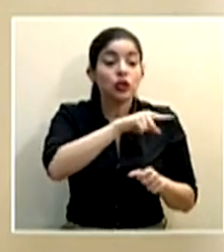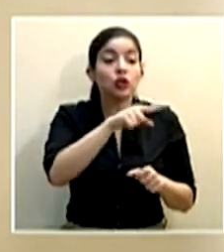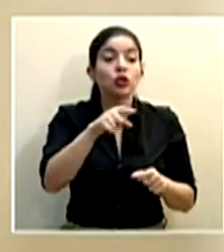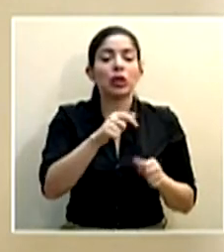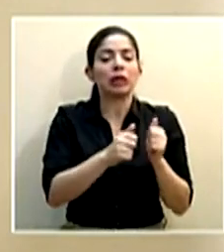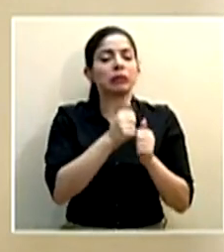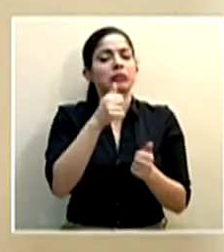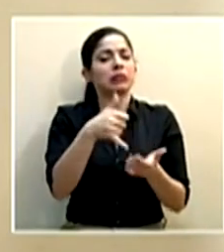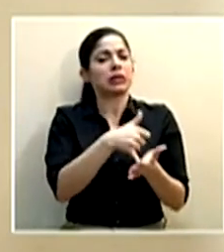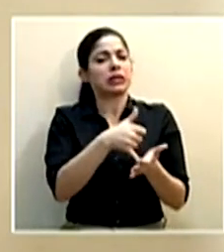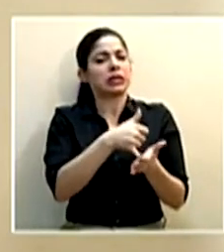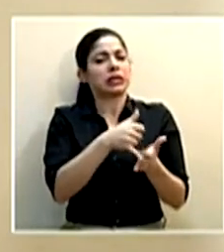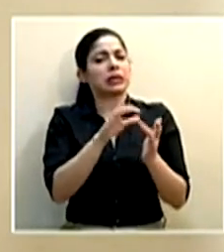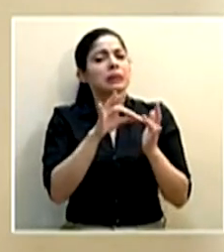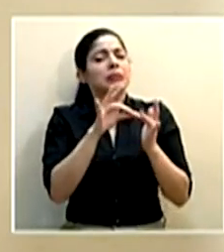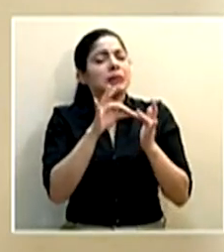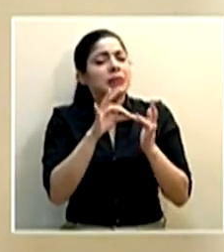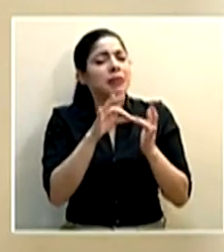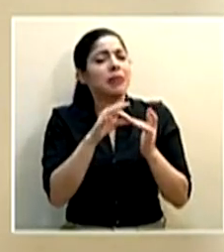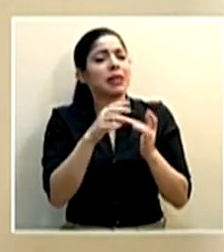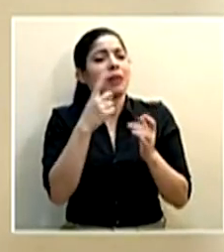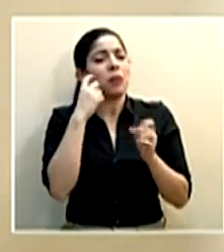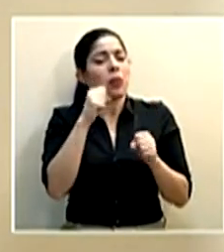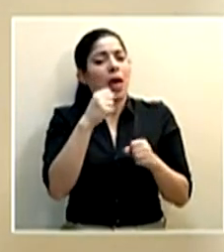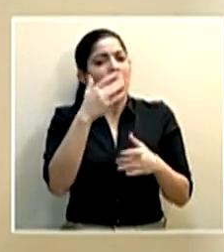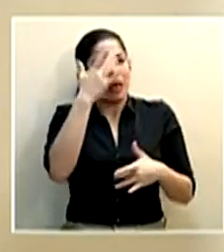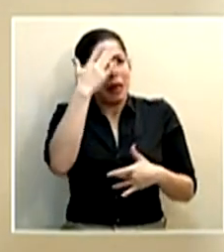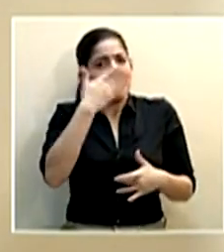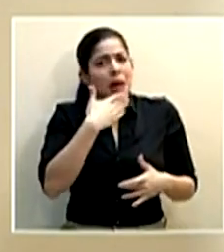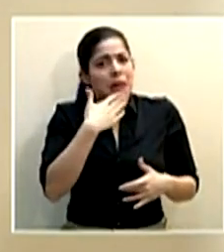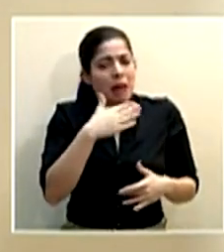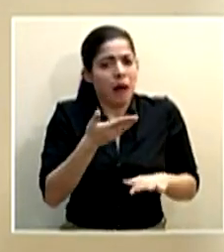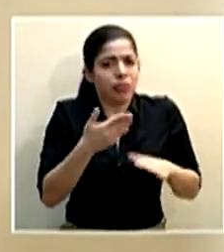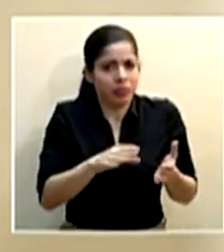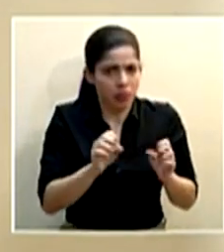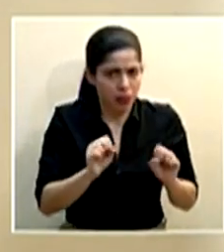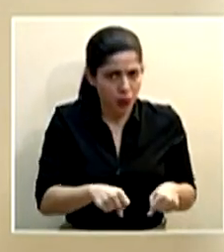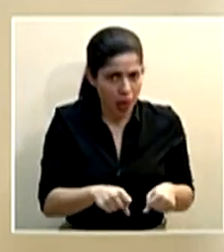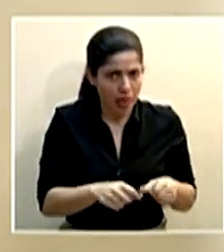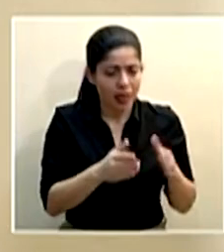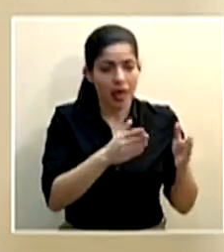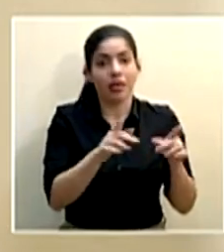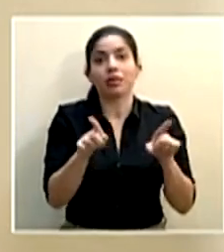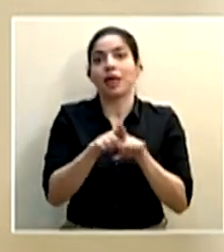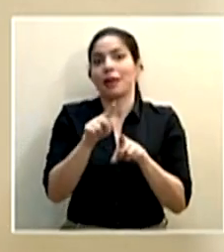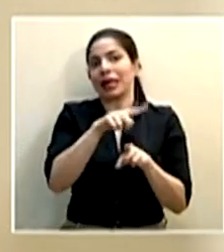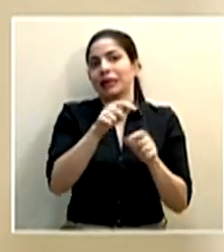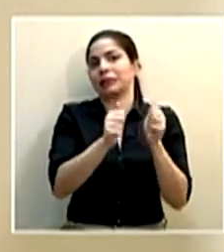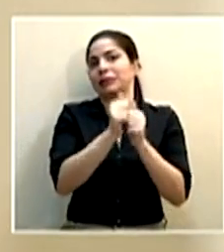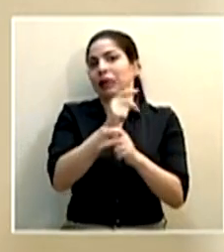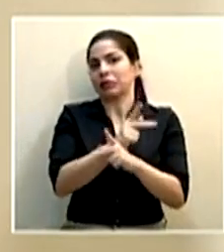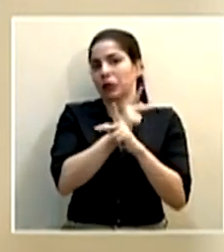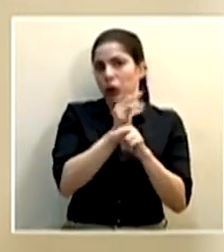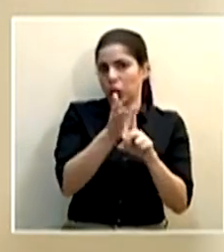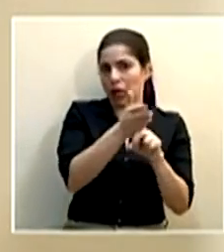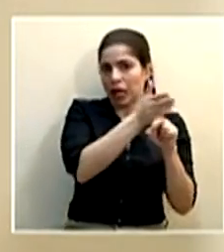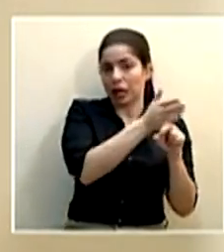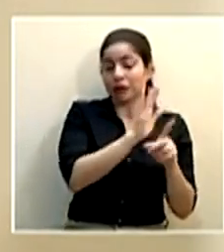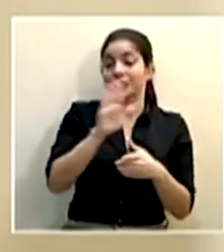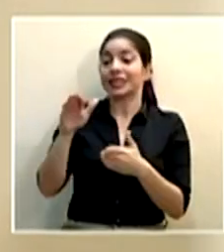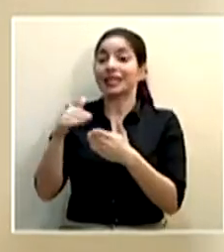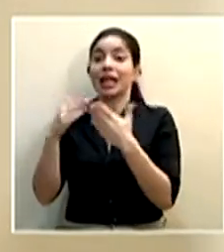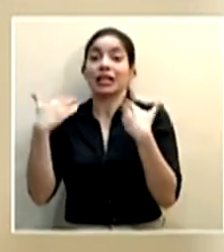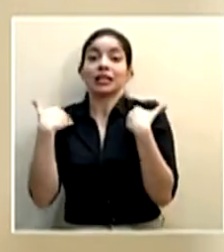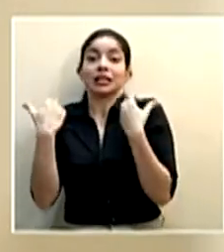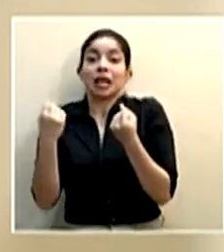son de las más vulnerables, especialmente para tener un cuadro grave y fallecer. Y tenemos que protegerlas al máximo, y en el caso ya hablaba de los centros de salud,